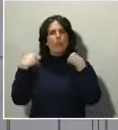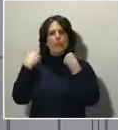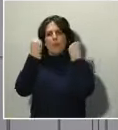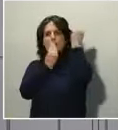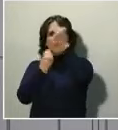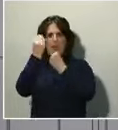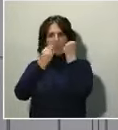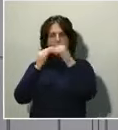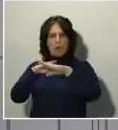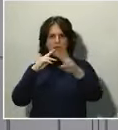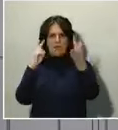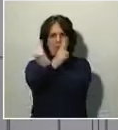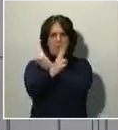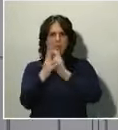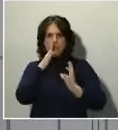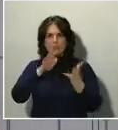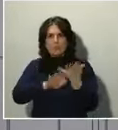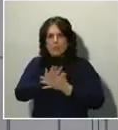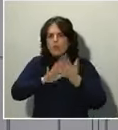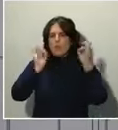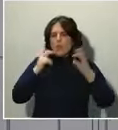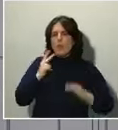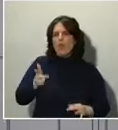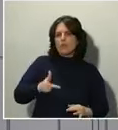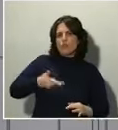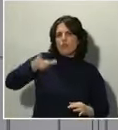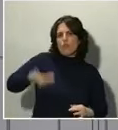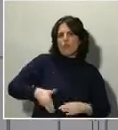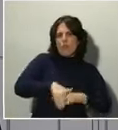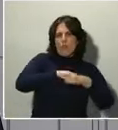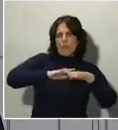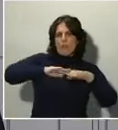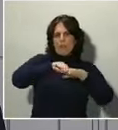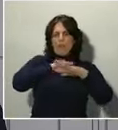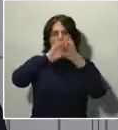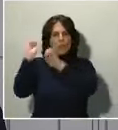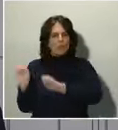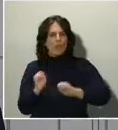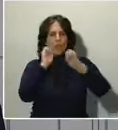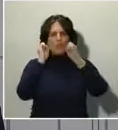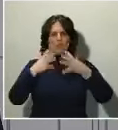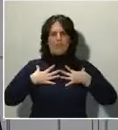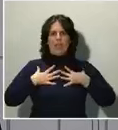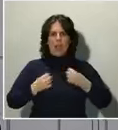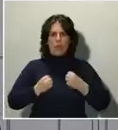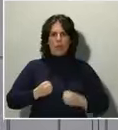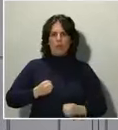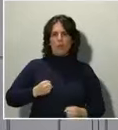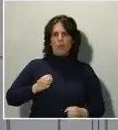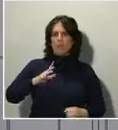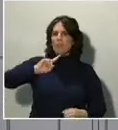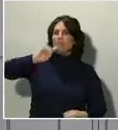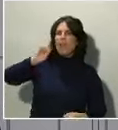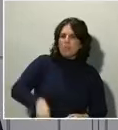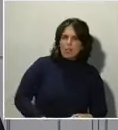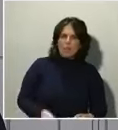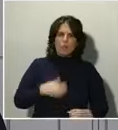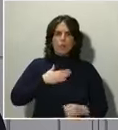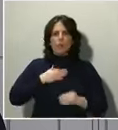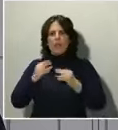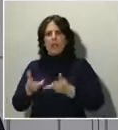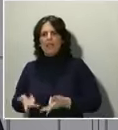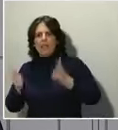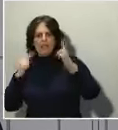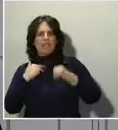derechos fundamentales. Estamos hablando de la protección de la salud, pero también del ejercicio de libertades y de derechos que nos hemos dotado